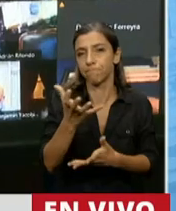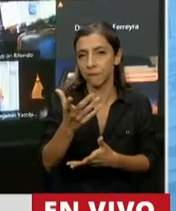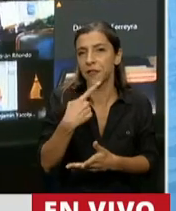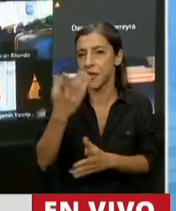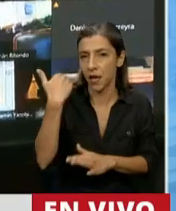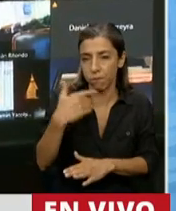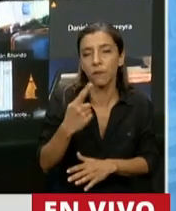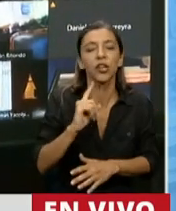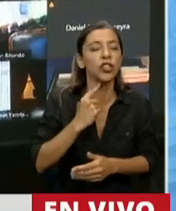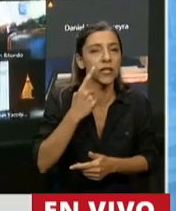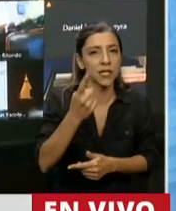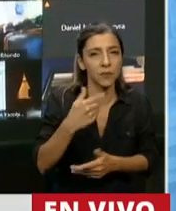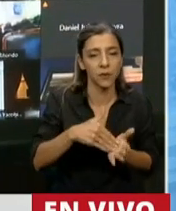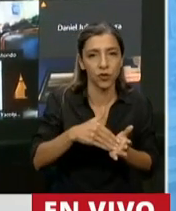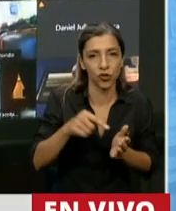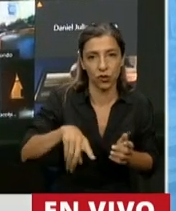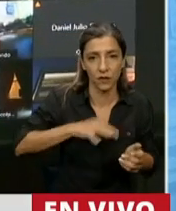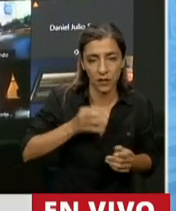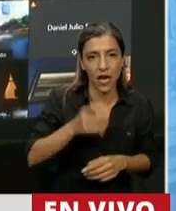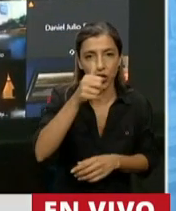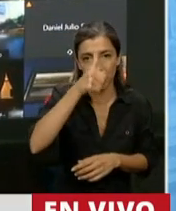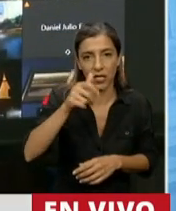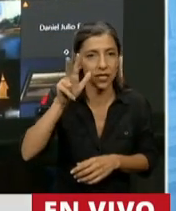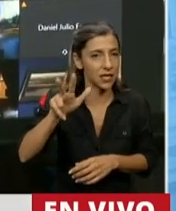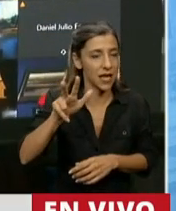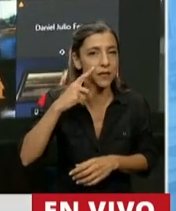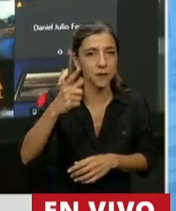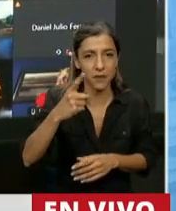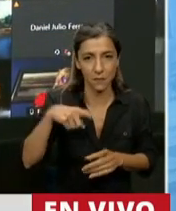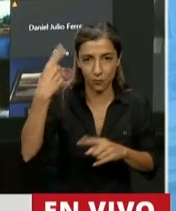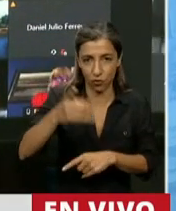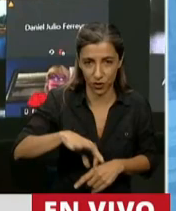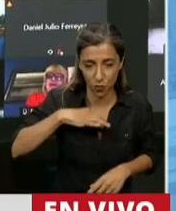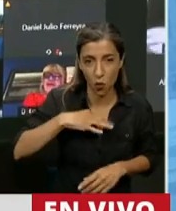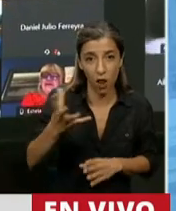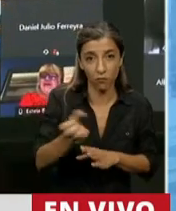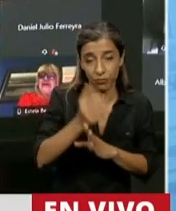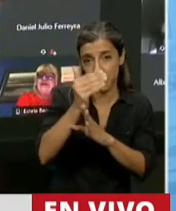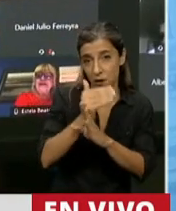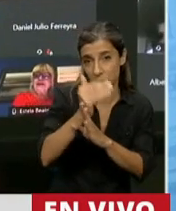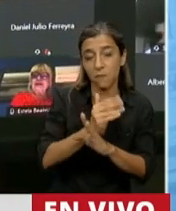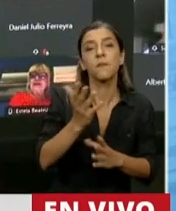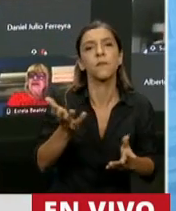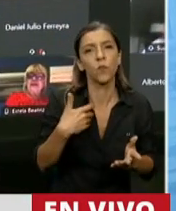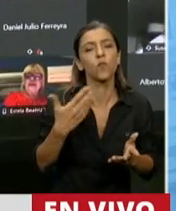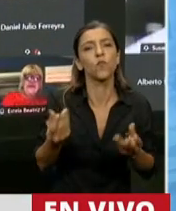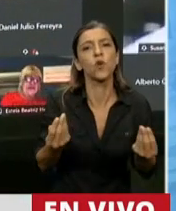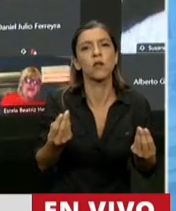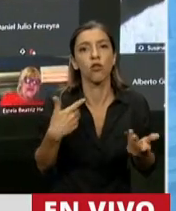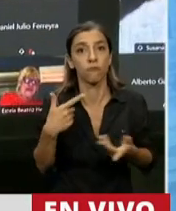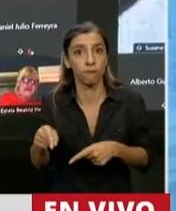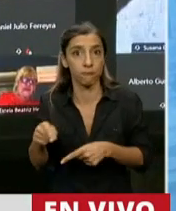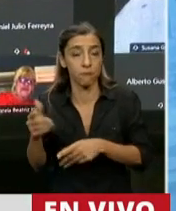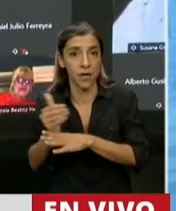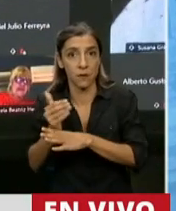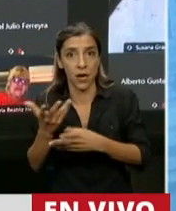.000 millones para este año, 63.000 para el año que viene, son cuestiones que afectan a la vida cotidiana de la gente, son los